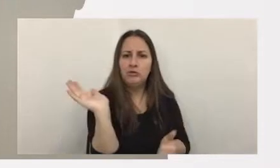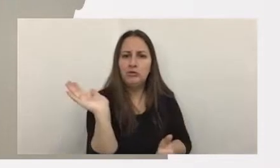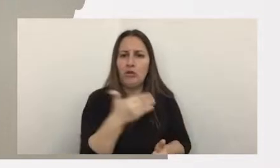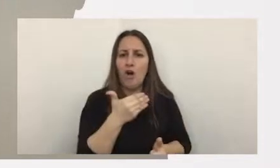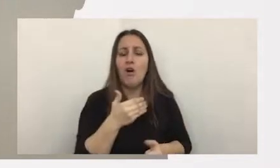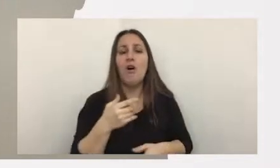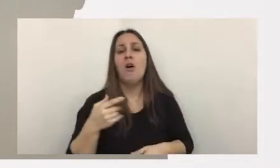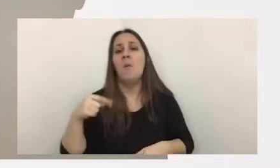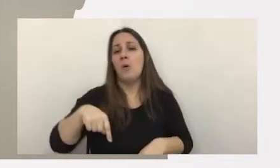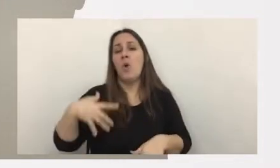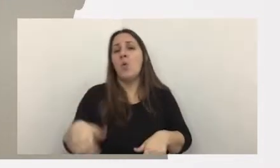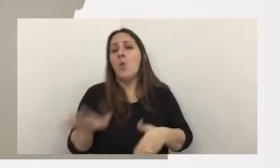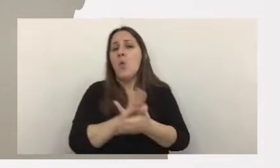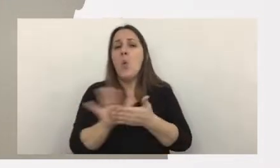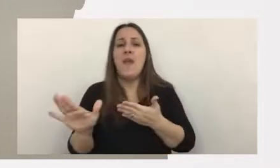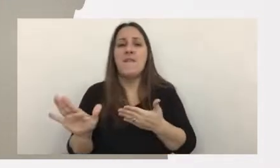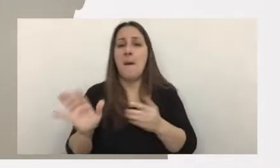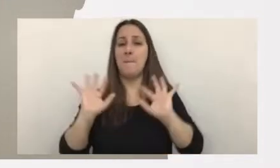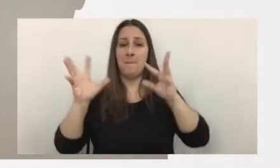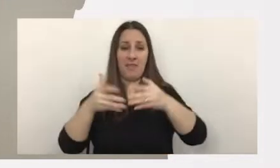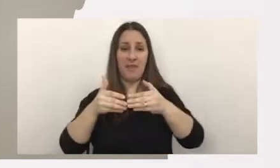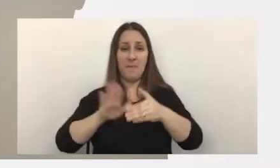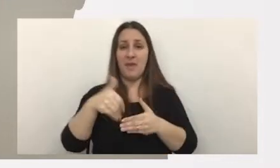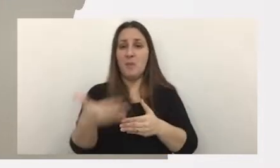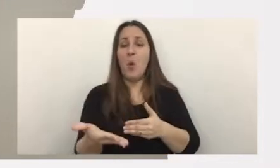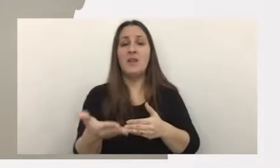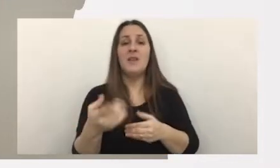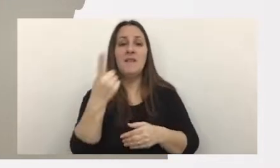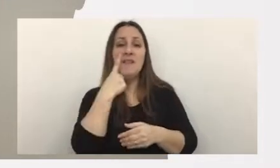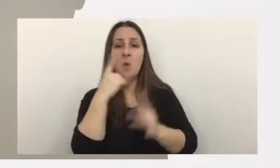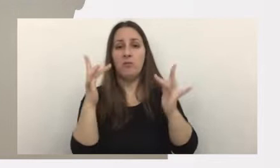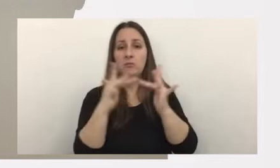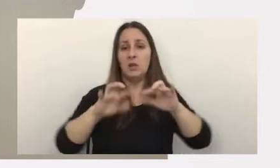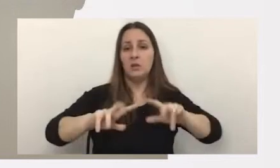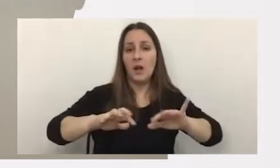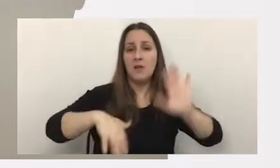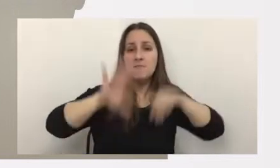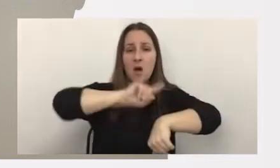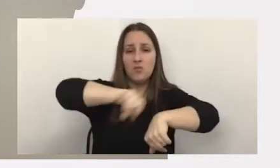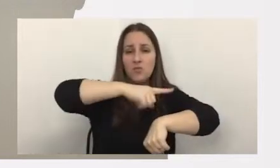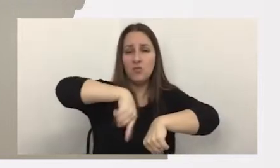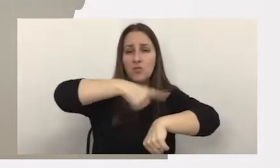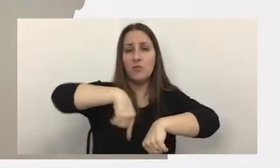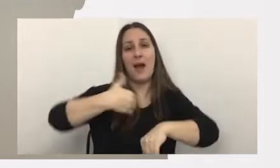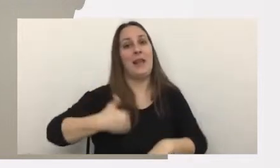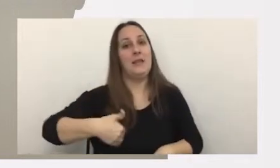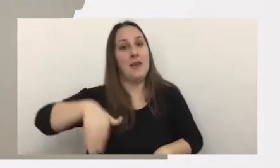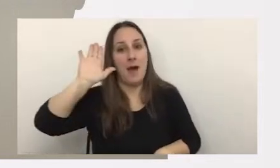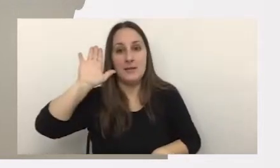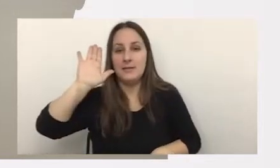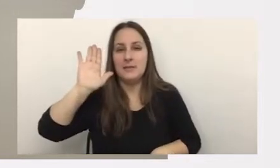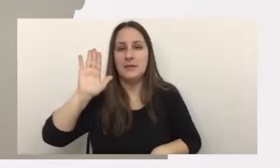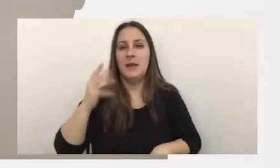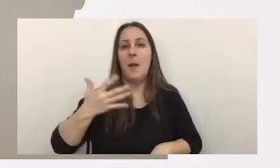habitualidad que incorporamos post pandemia de vivir conectados mucho más tiempo los argentinos especialmente estamos